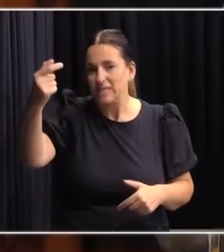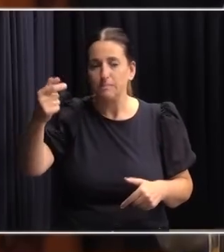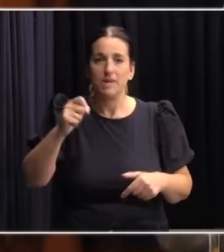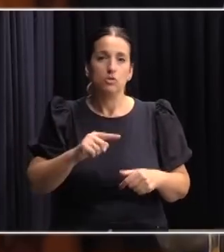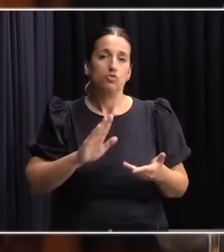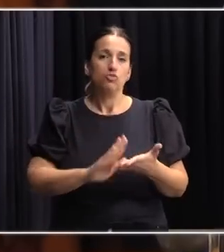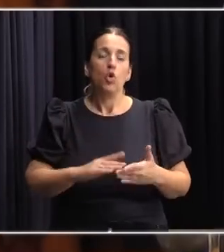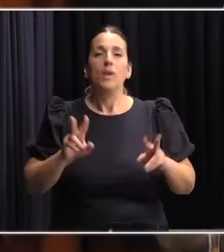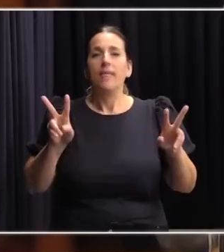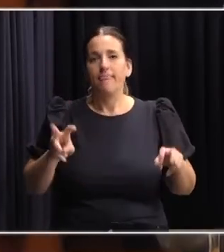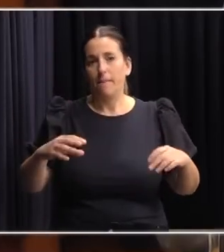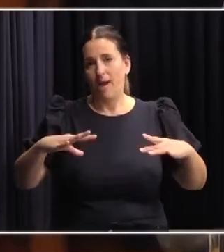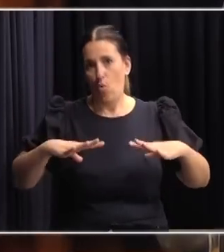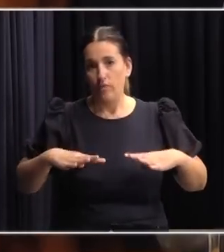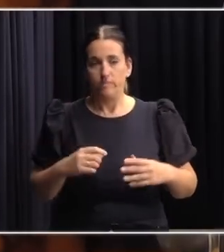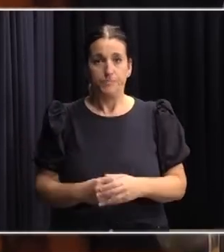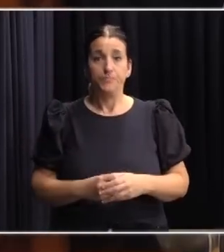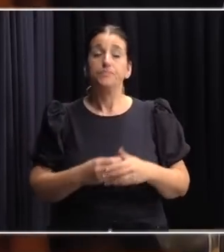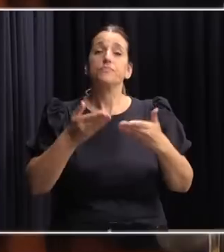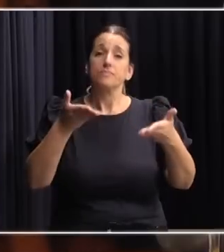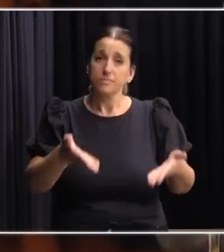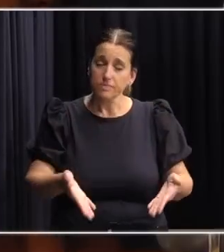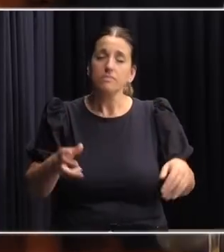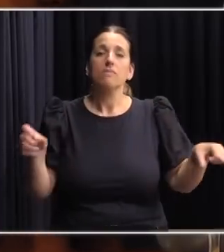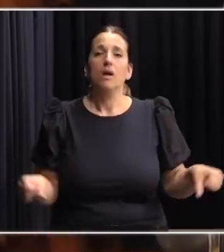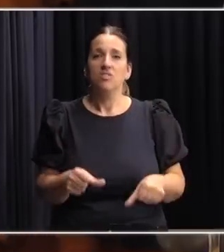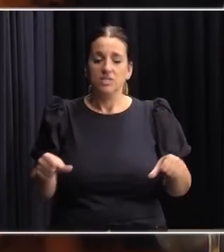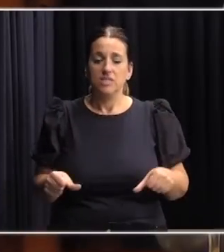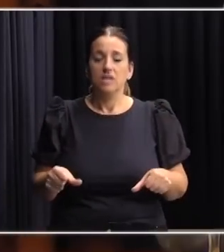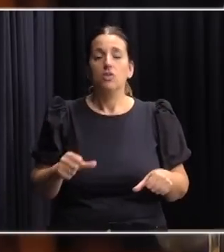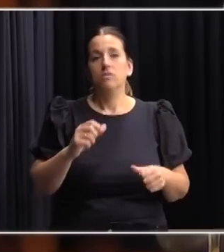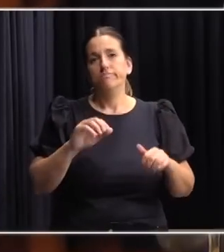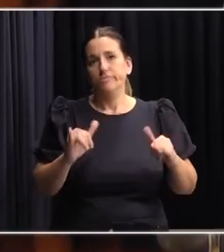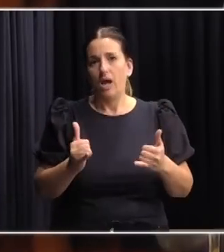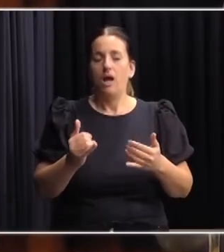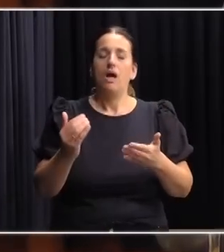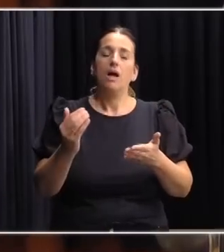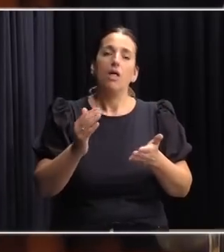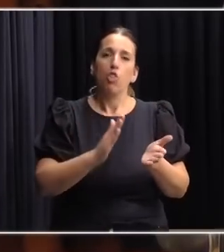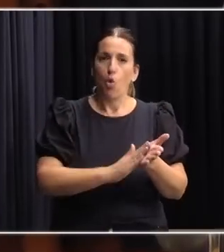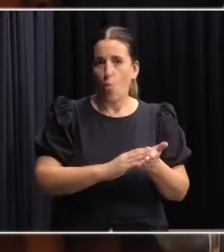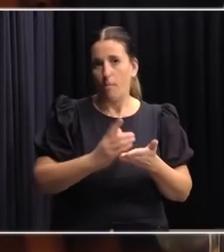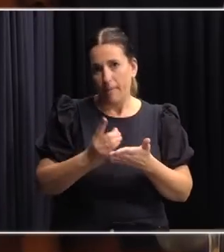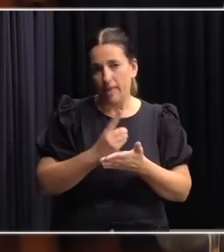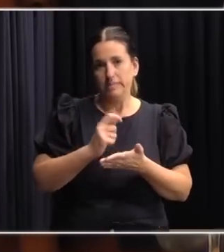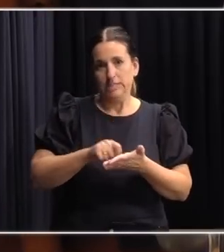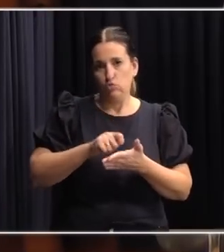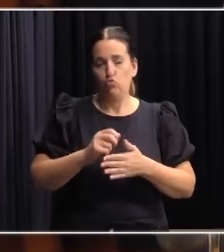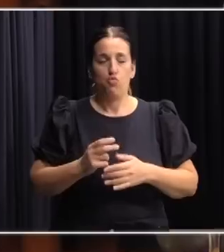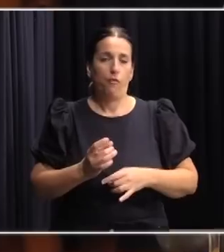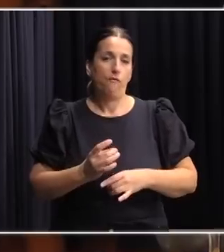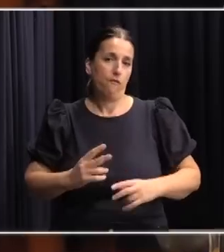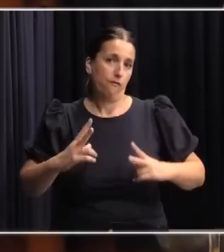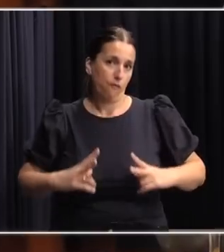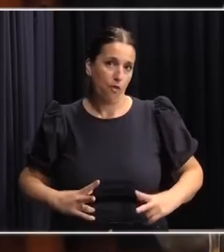Social. Allí se generan los primeros documentos formales, un